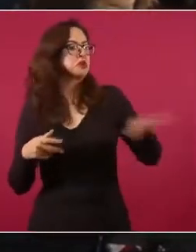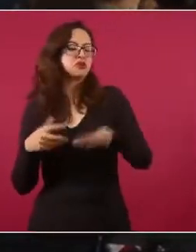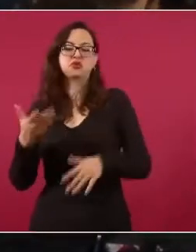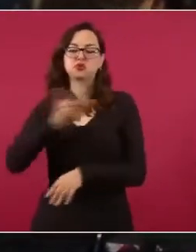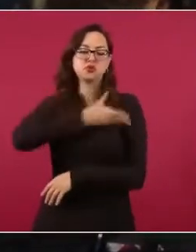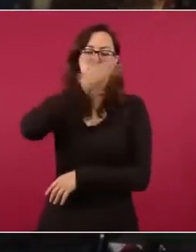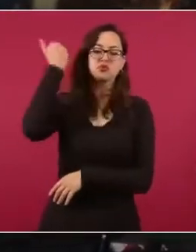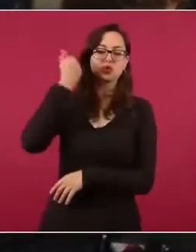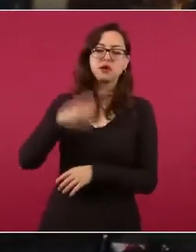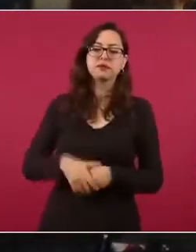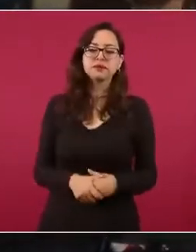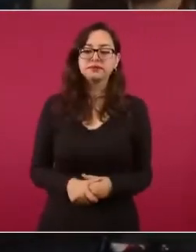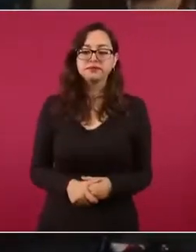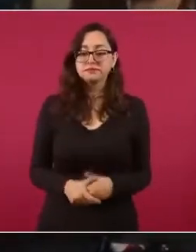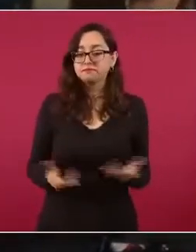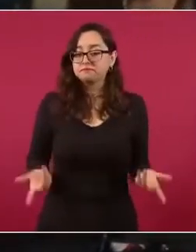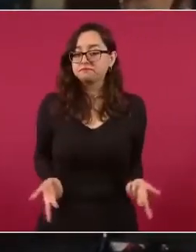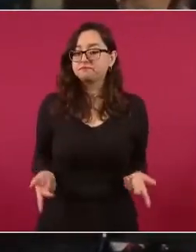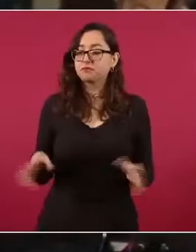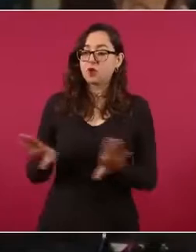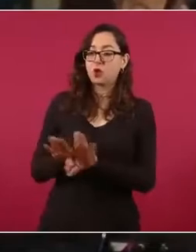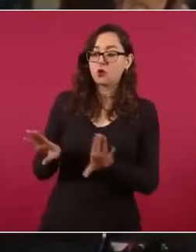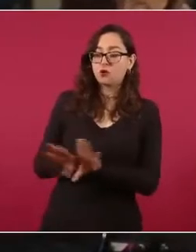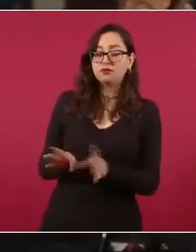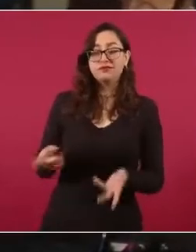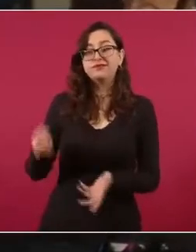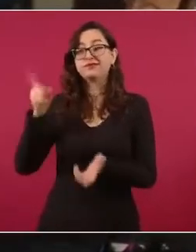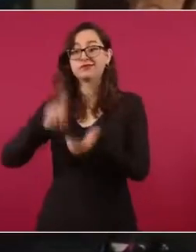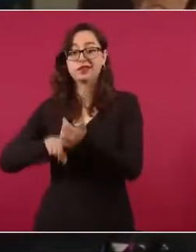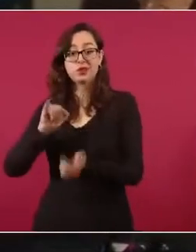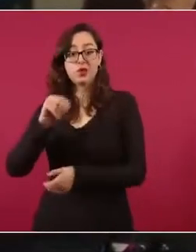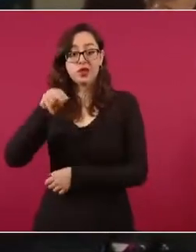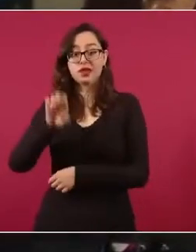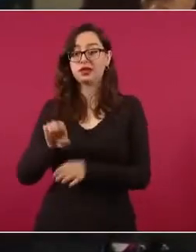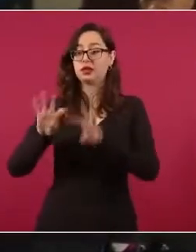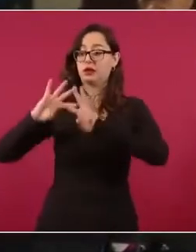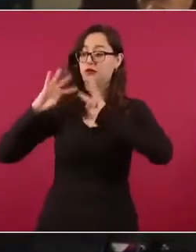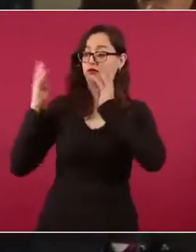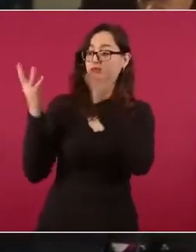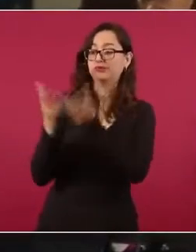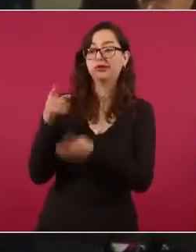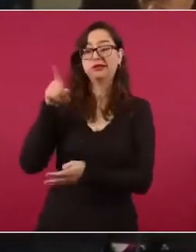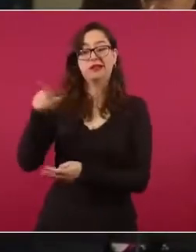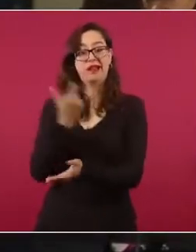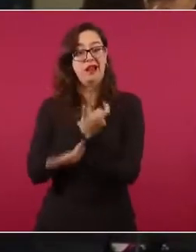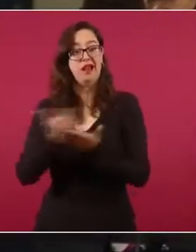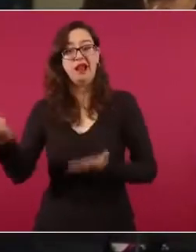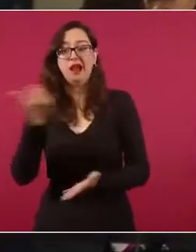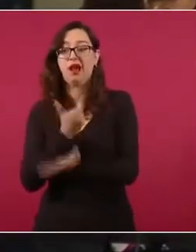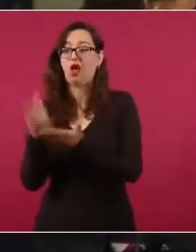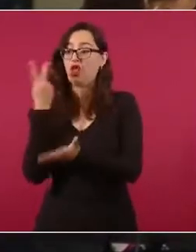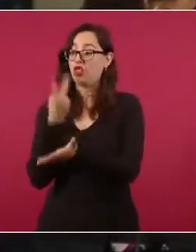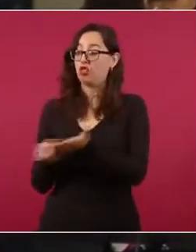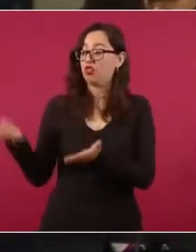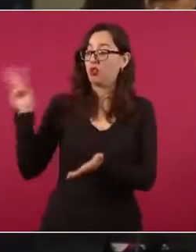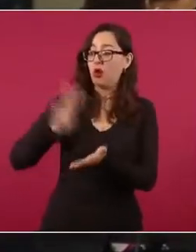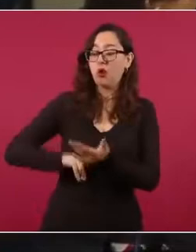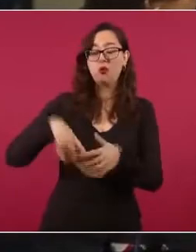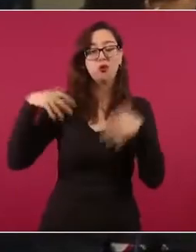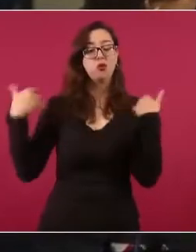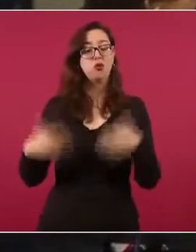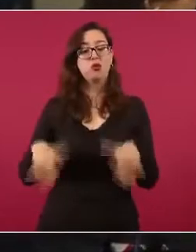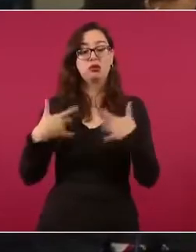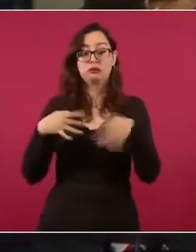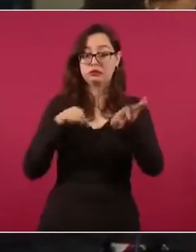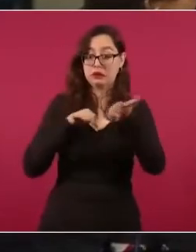tampoco sabe que los consejeros del INE ganan lo doble que usted y no trabajan sábados y domingos como